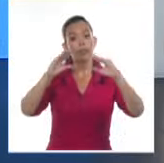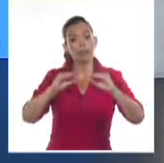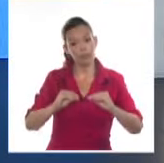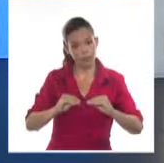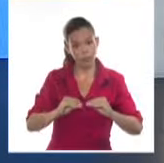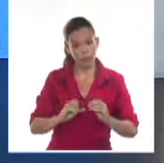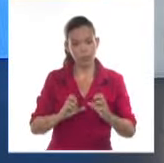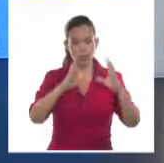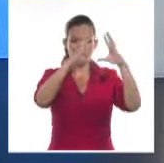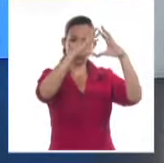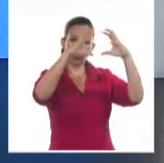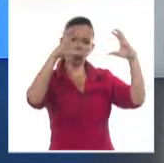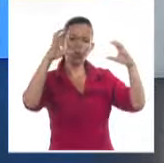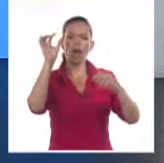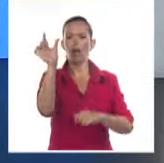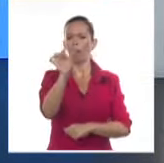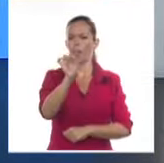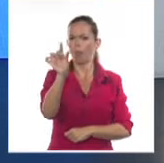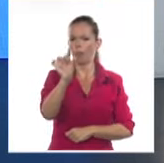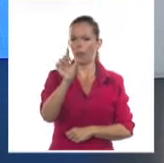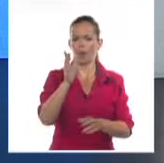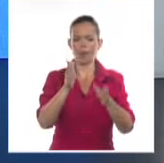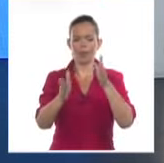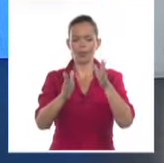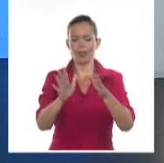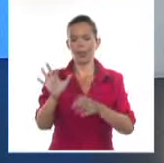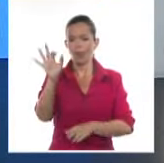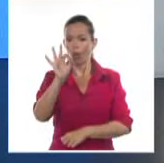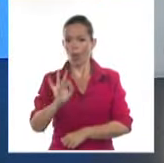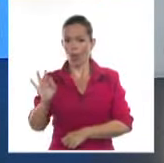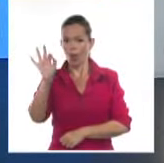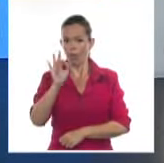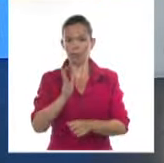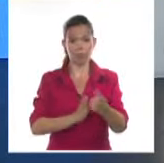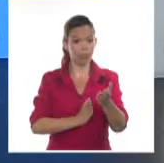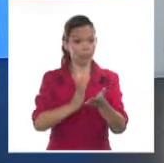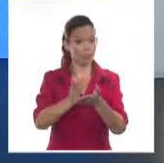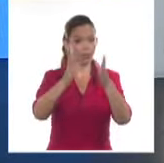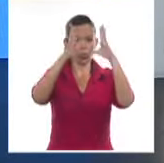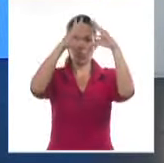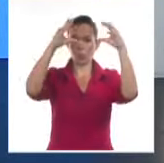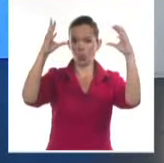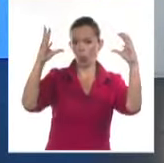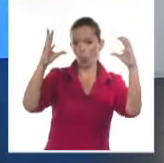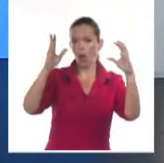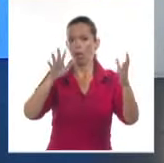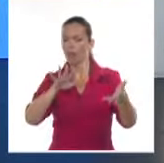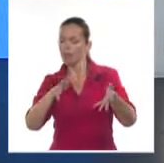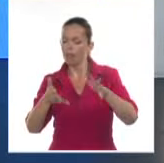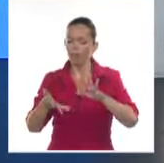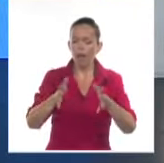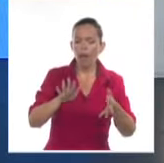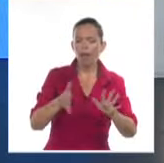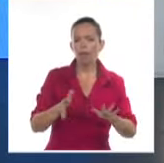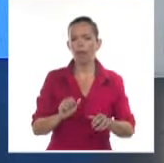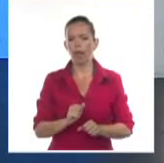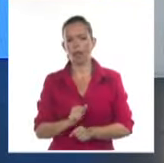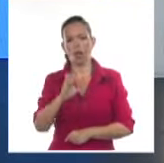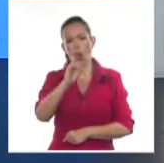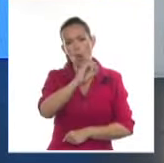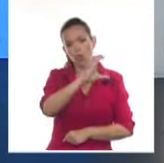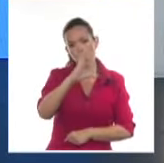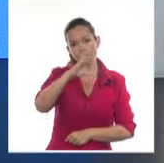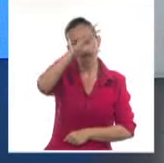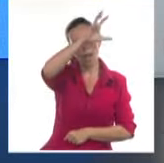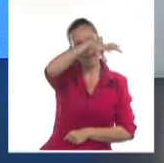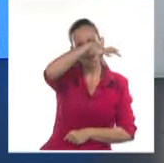la nubosidad en el centro y el oriente, se mantendrán los nublados parciales en el occidente, todavía con algún chubasco aislado en zonas del sur de